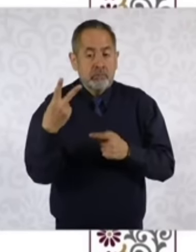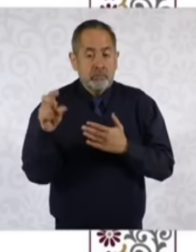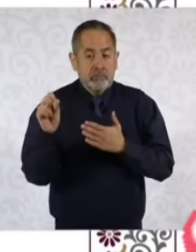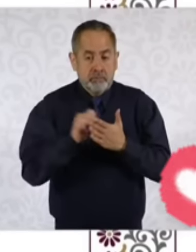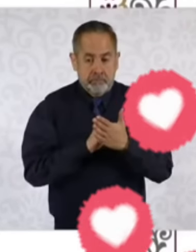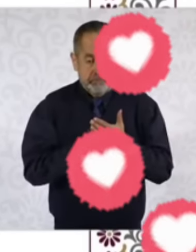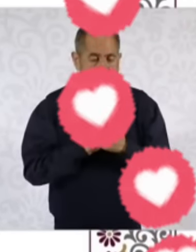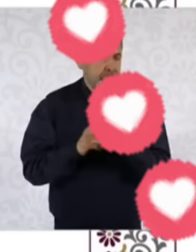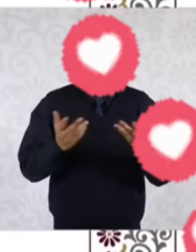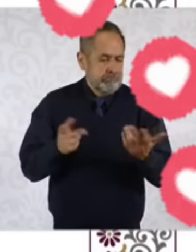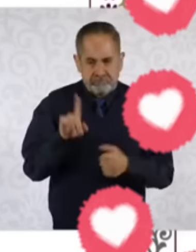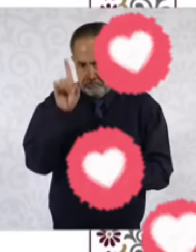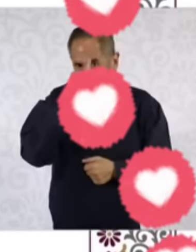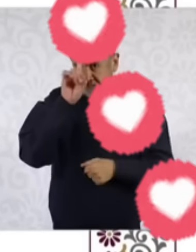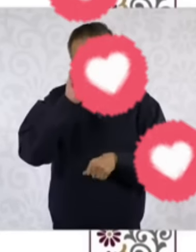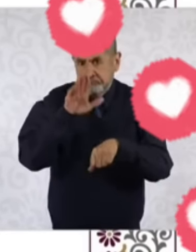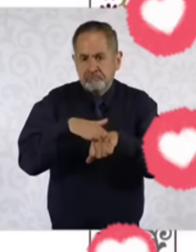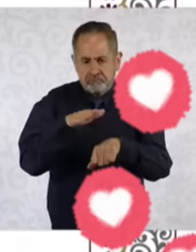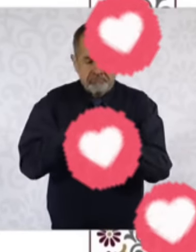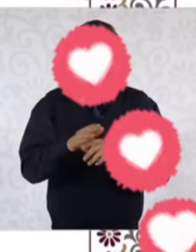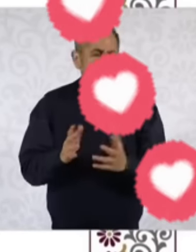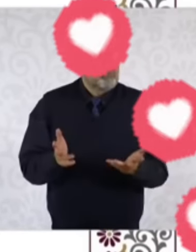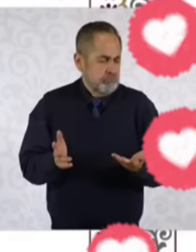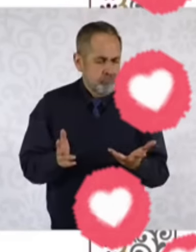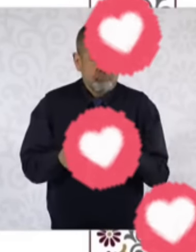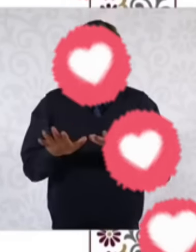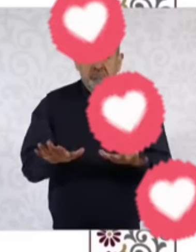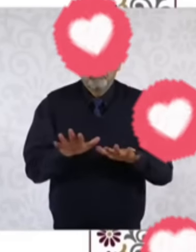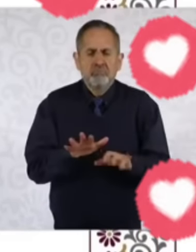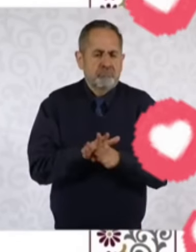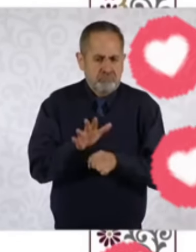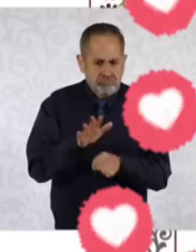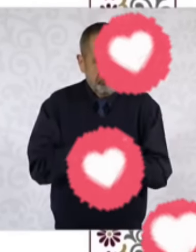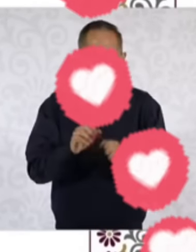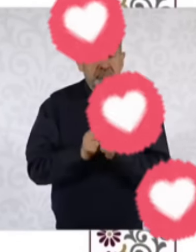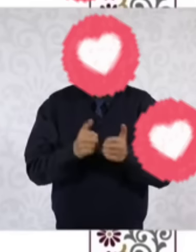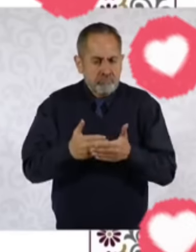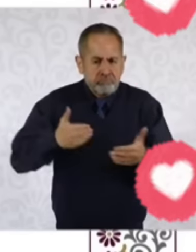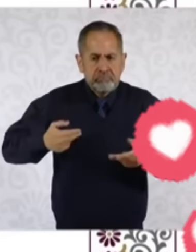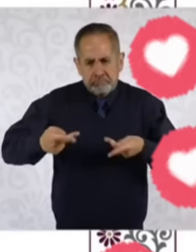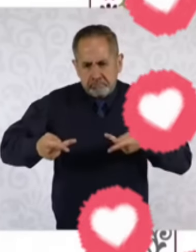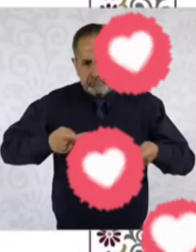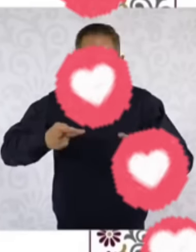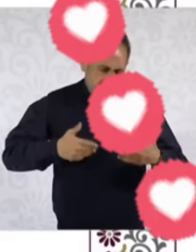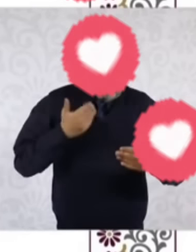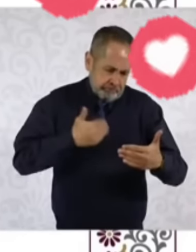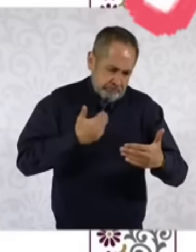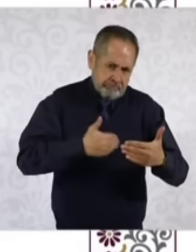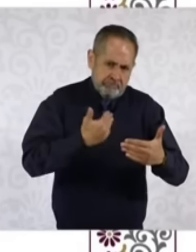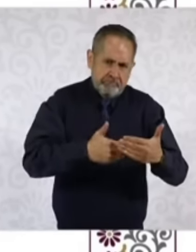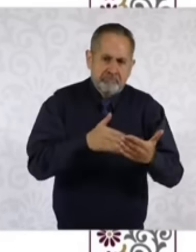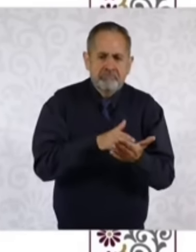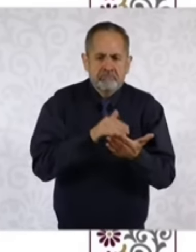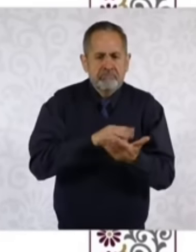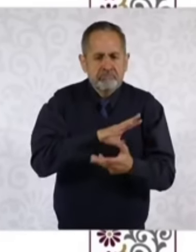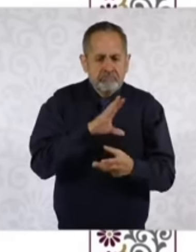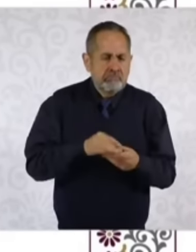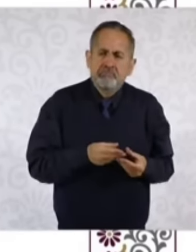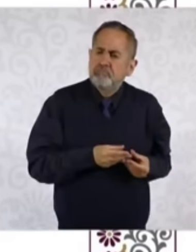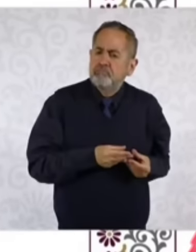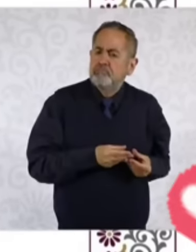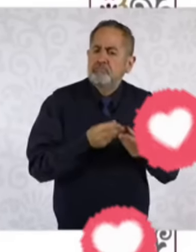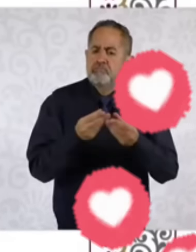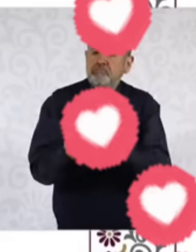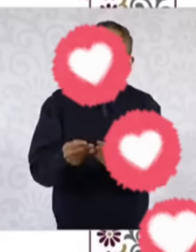sugerimos que se pueda hacer con tiempo. Preparen sus documentos y acudan a su